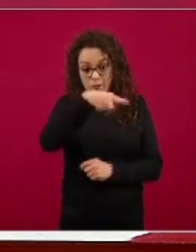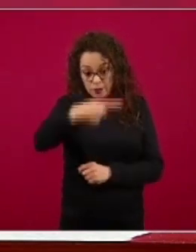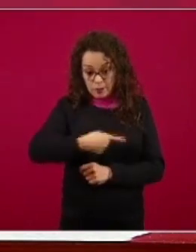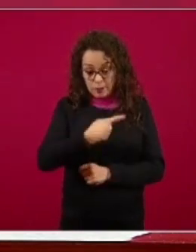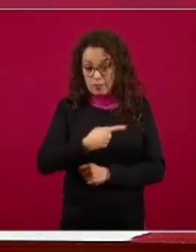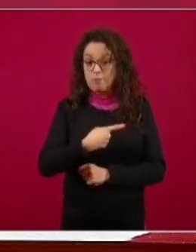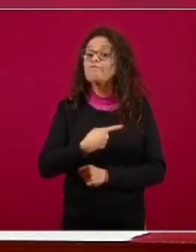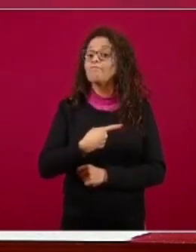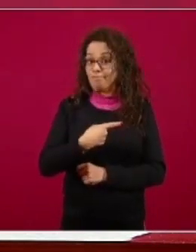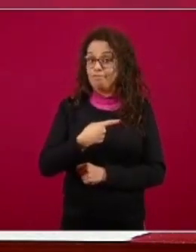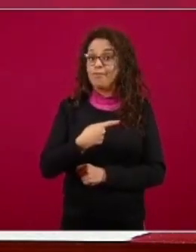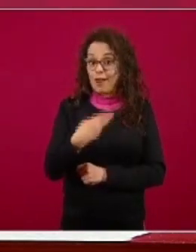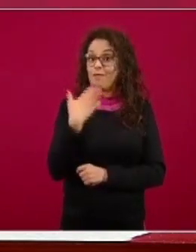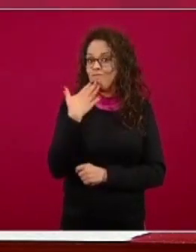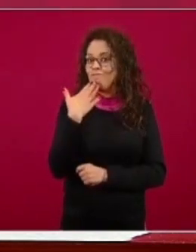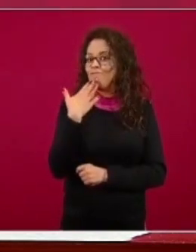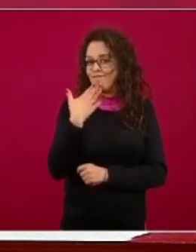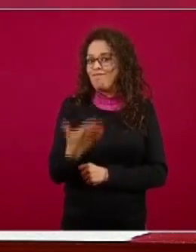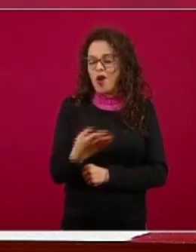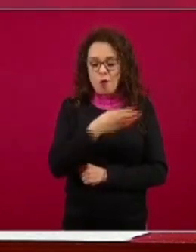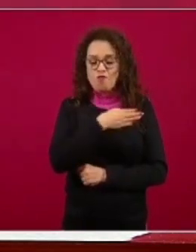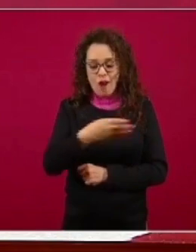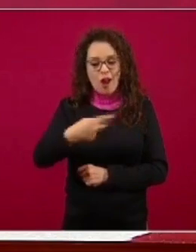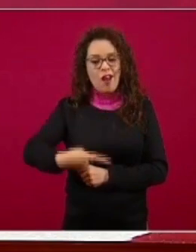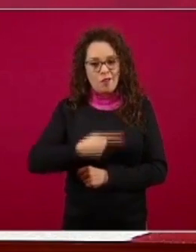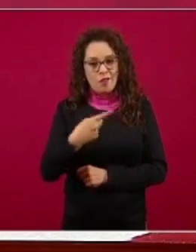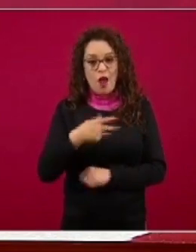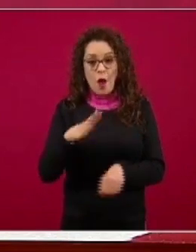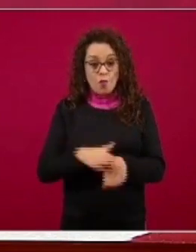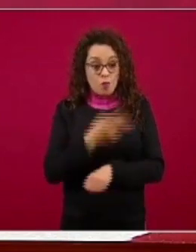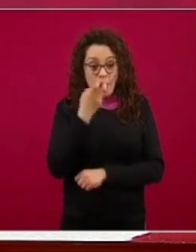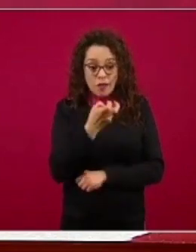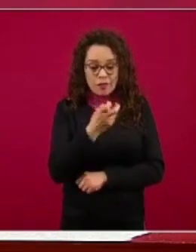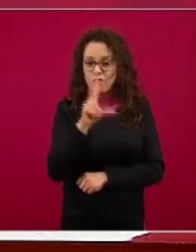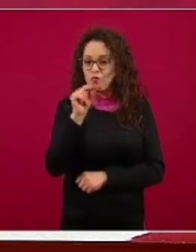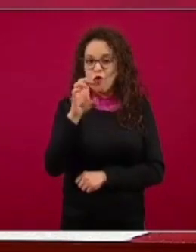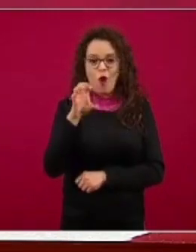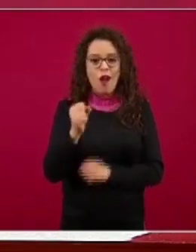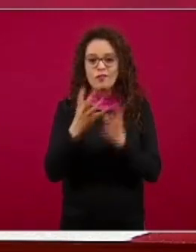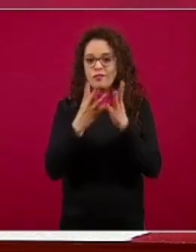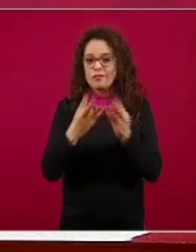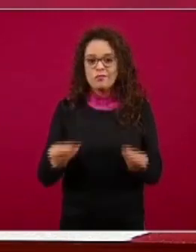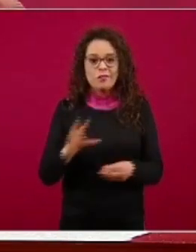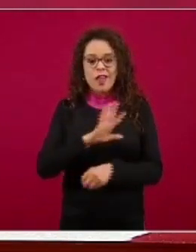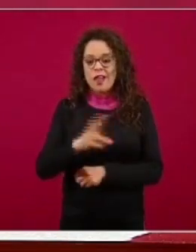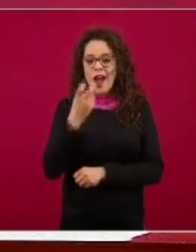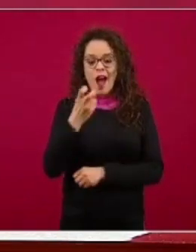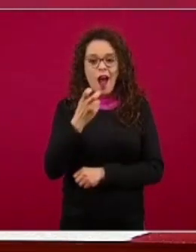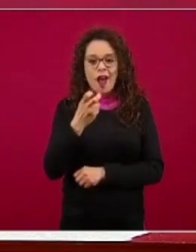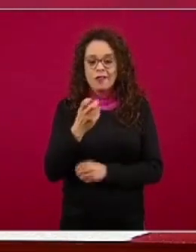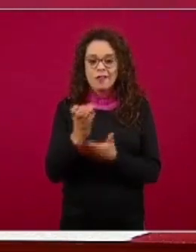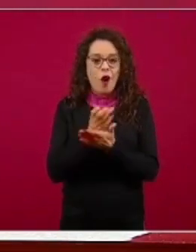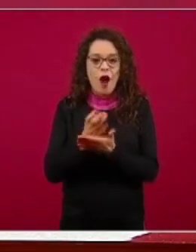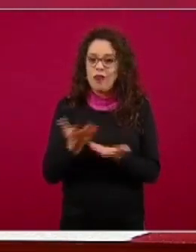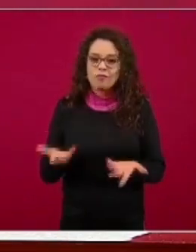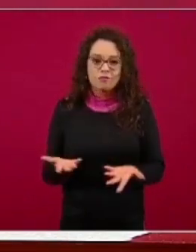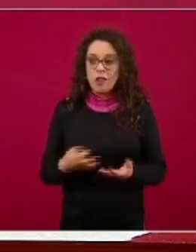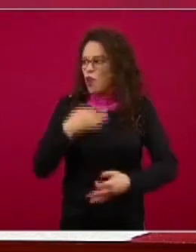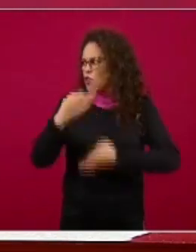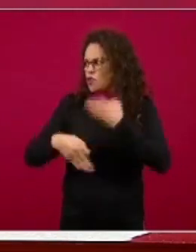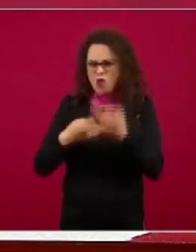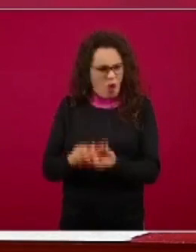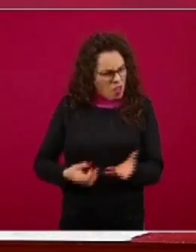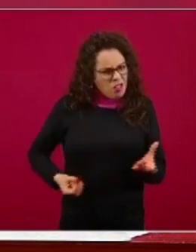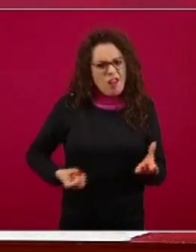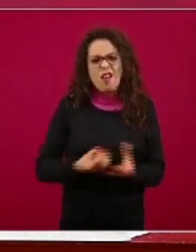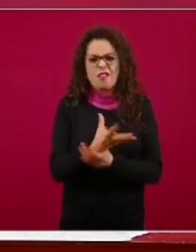buena porque clarísimamente no es la solución la solución de que todo mundo salga que todo mundo